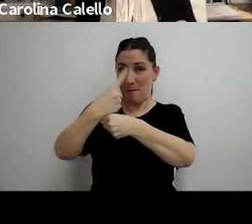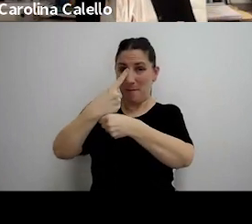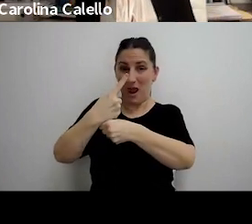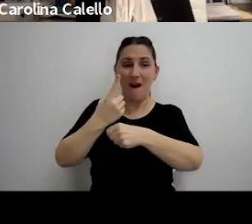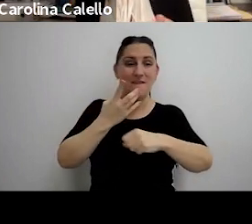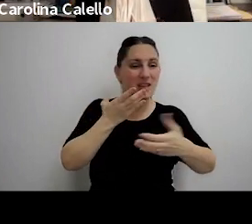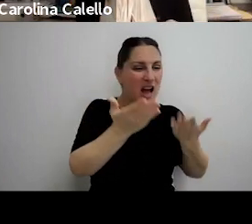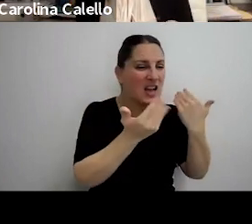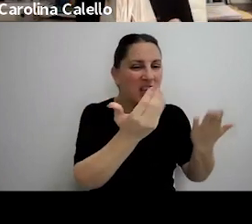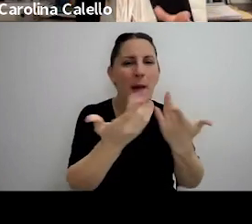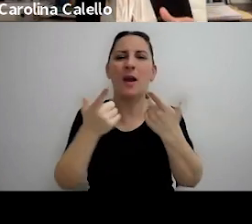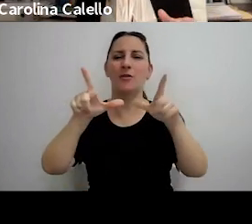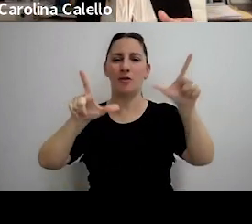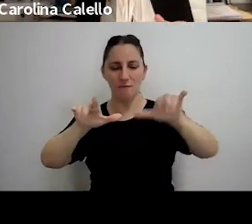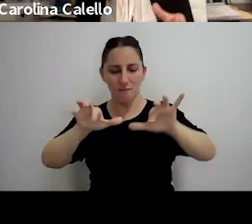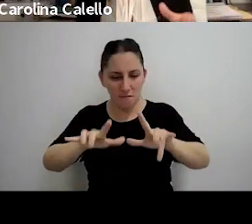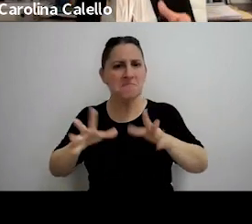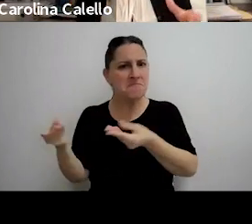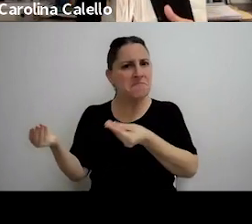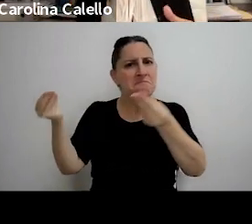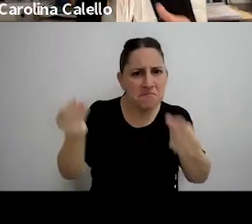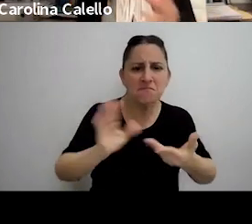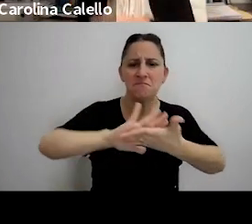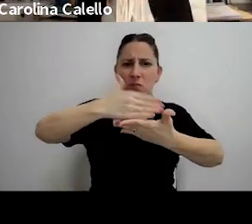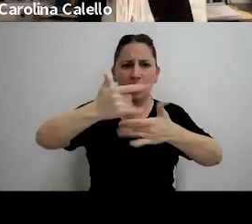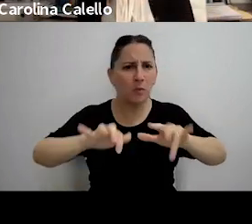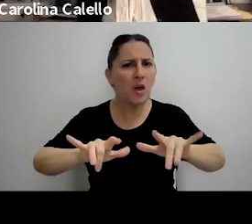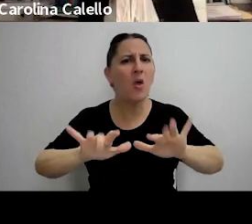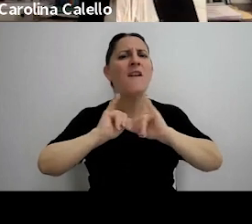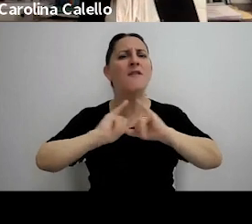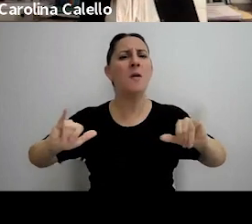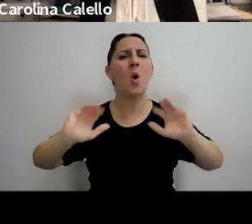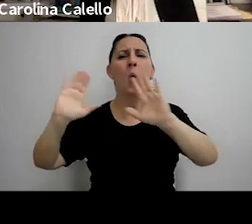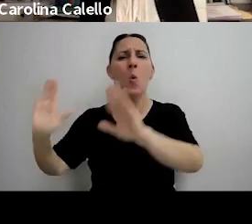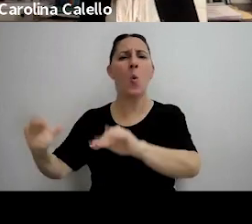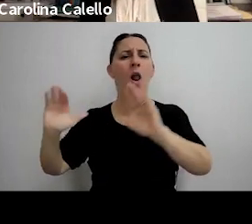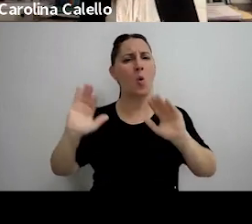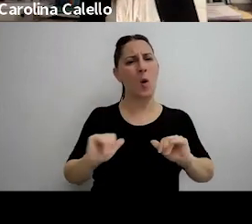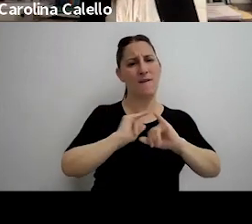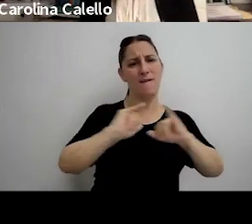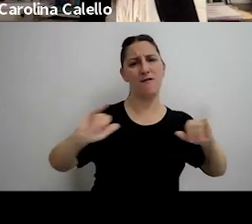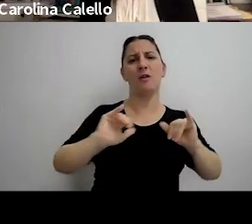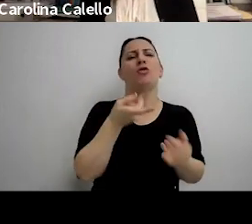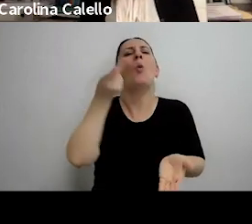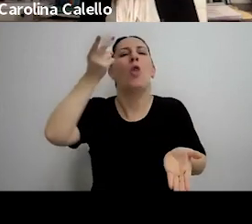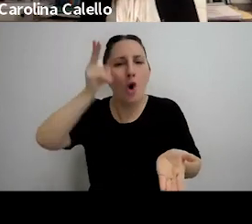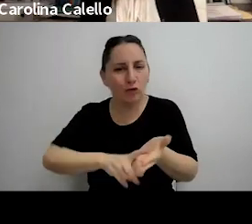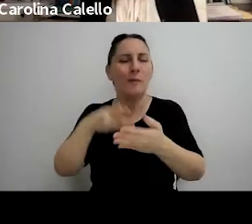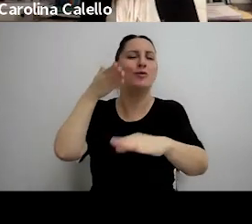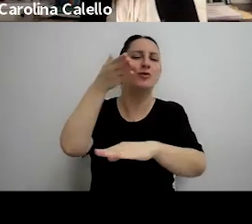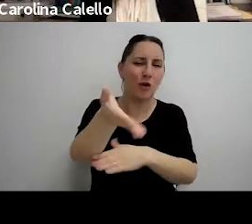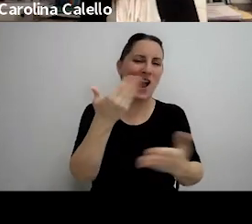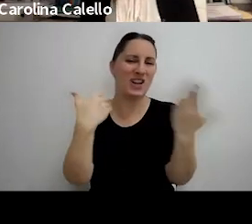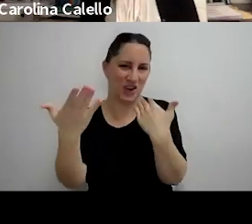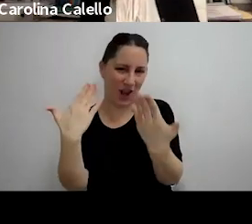soportes informáticos estaban a disposición y tenían los mismos datos que lo que se obtuvieron en el nuevo allanamiento eso es lo